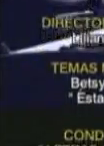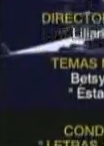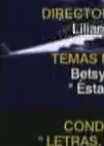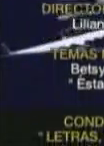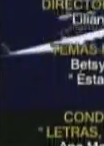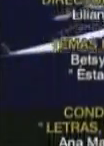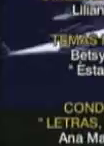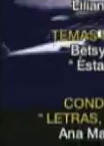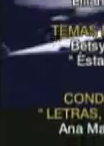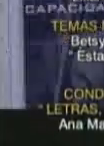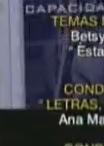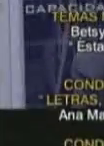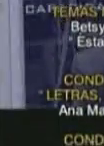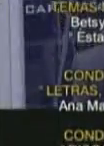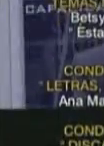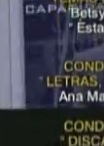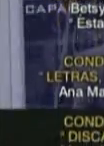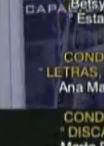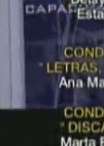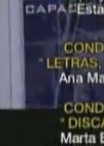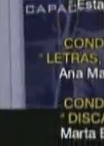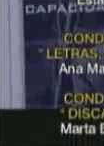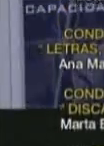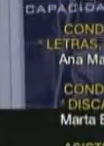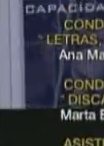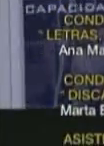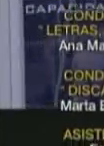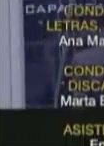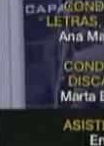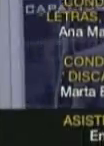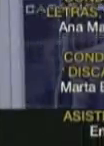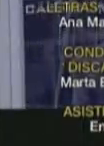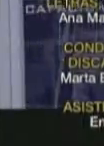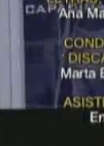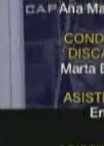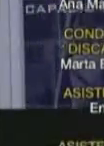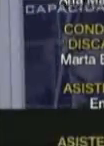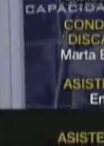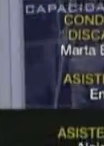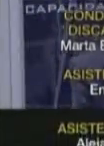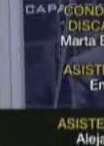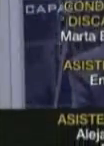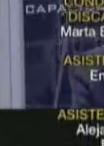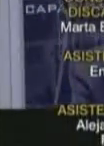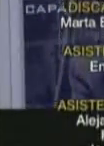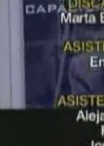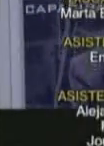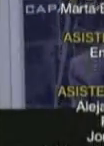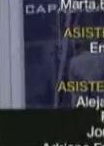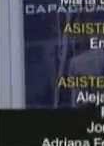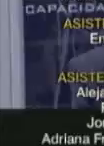No todo es placer, no todo es sensual.